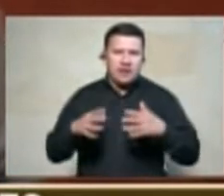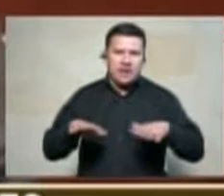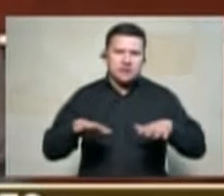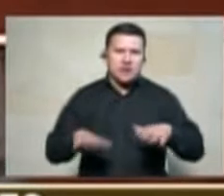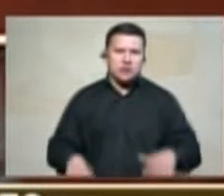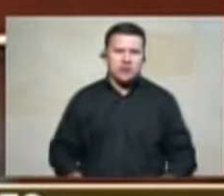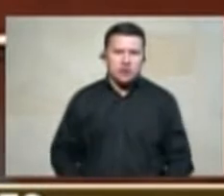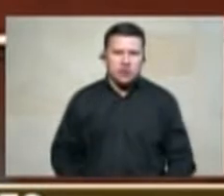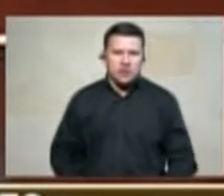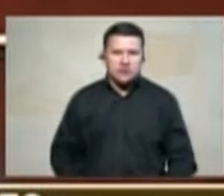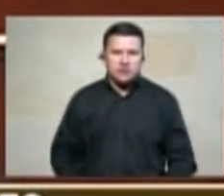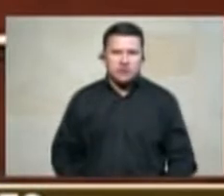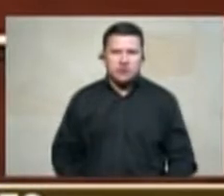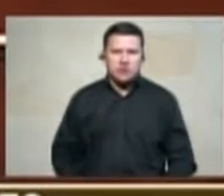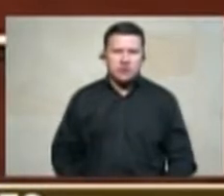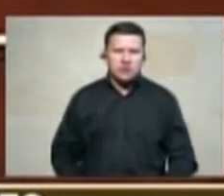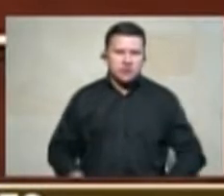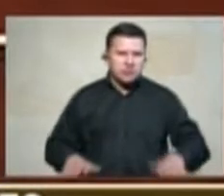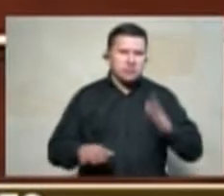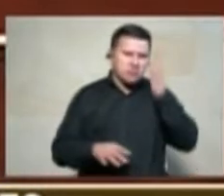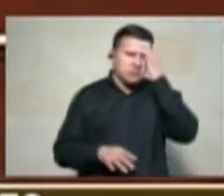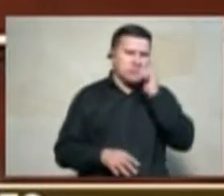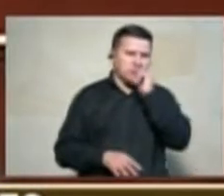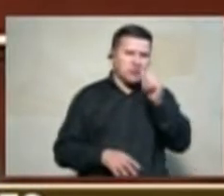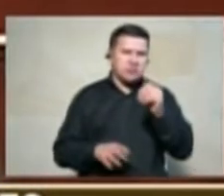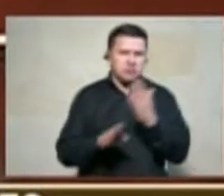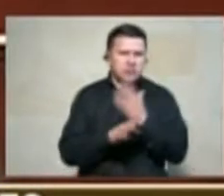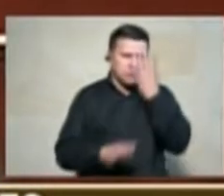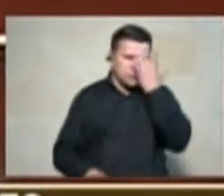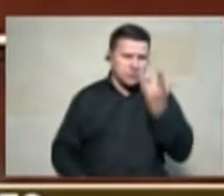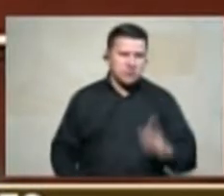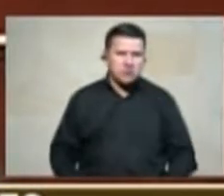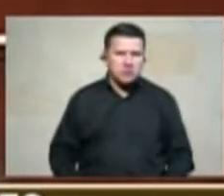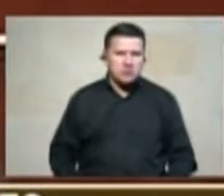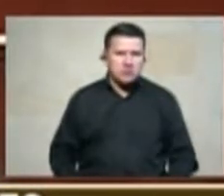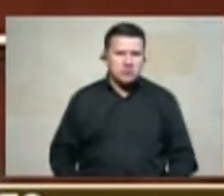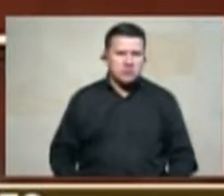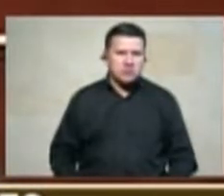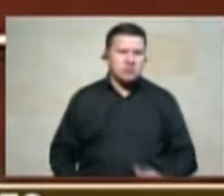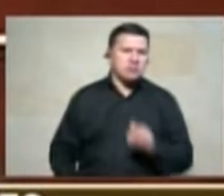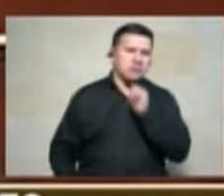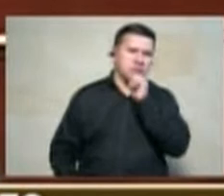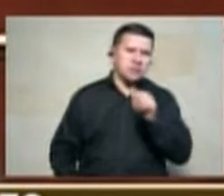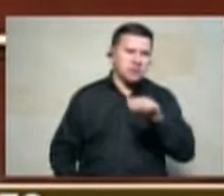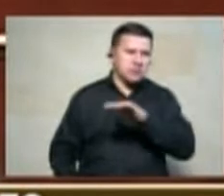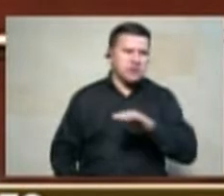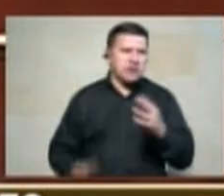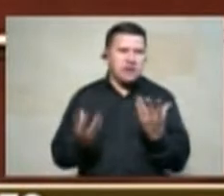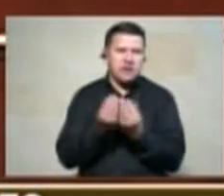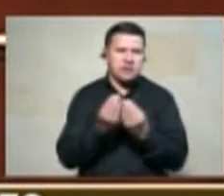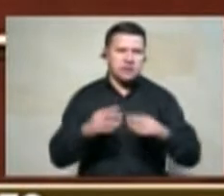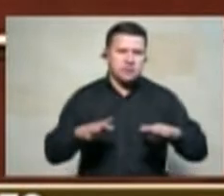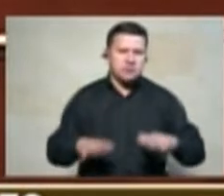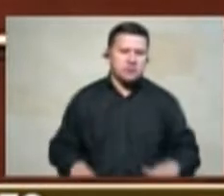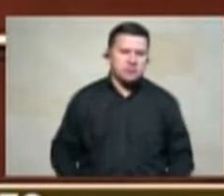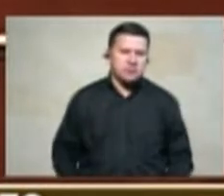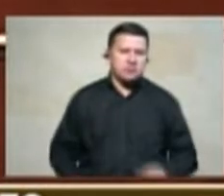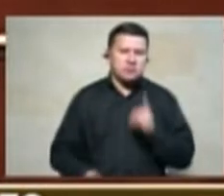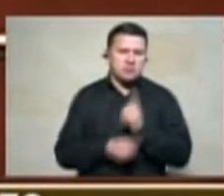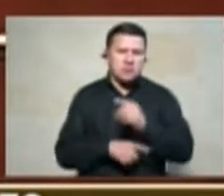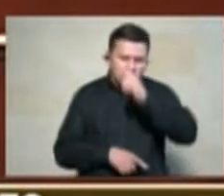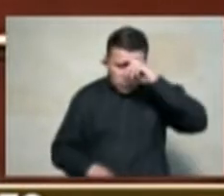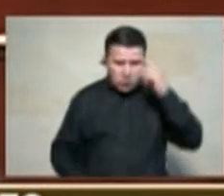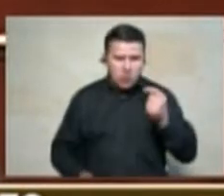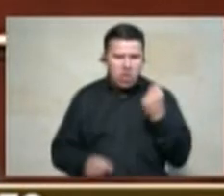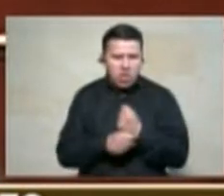un esposo de una magistrada amparado de pobre por qué por qué tienen que hacer eso las cosas se pueden ganar con el sudor de su frente